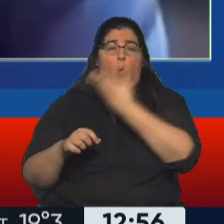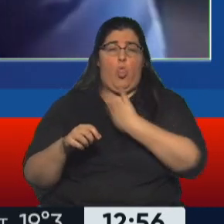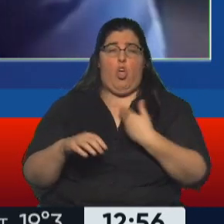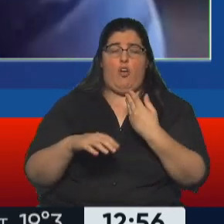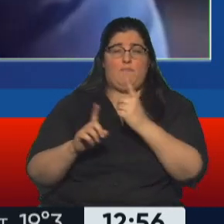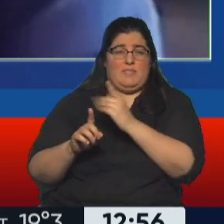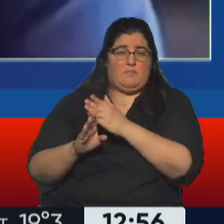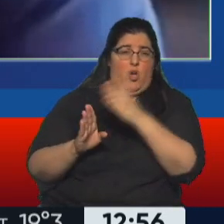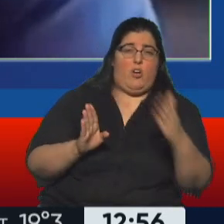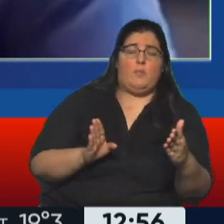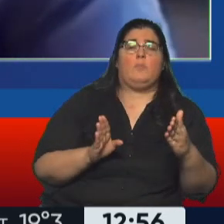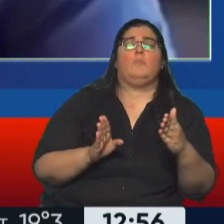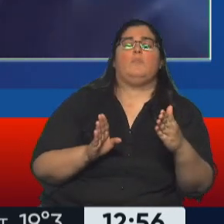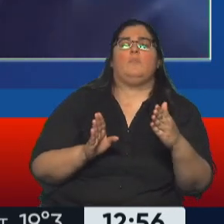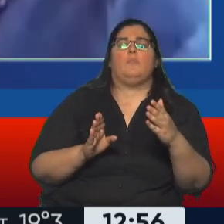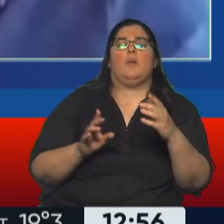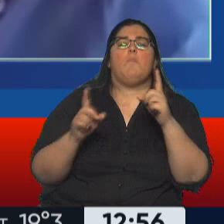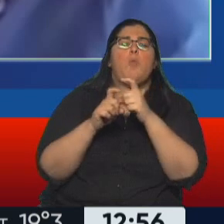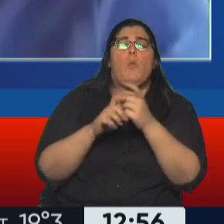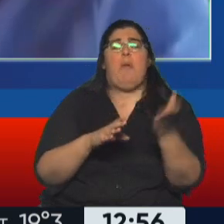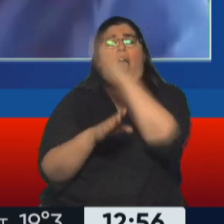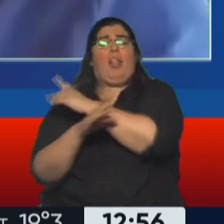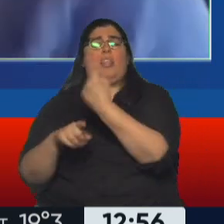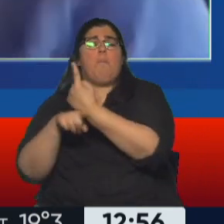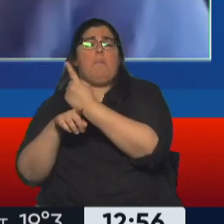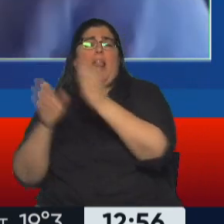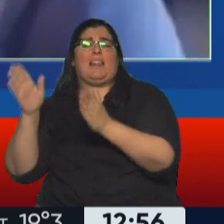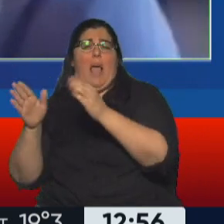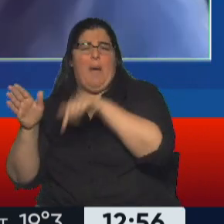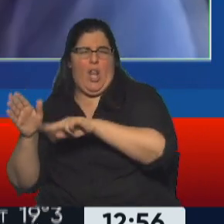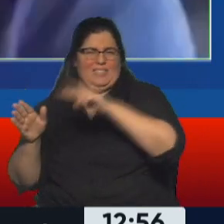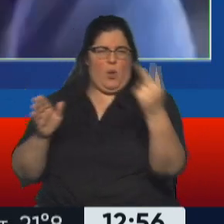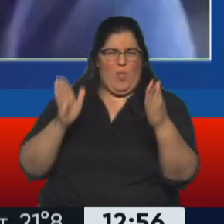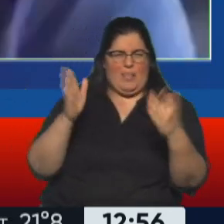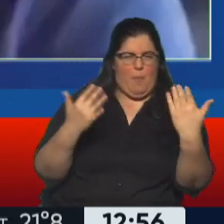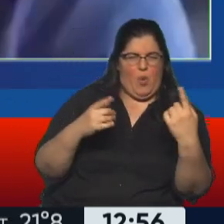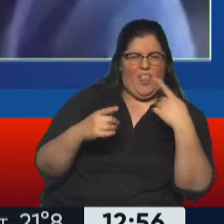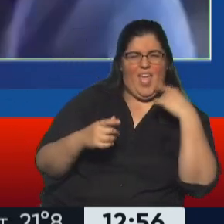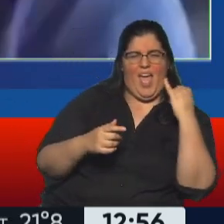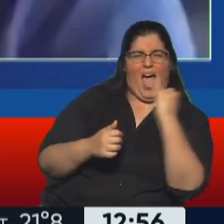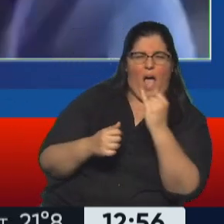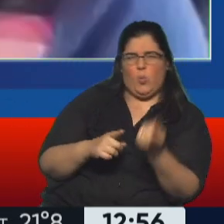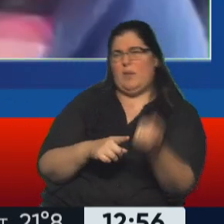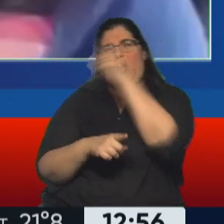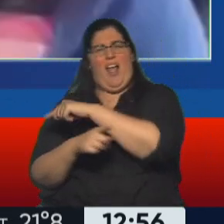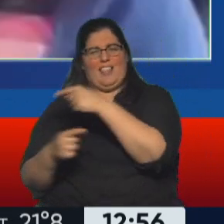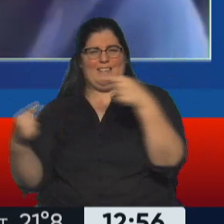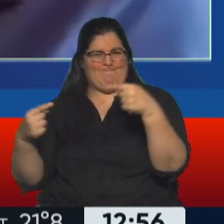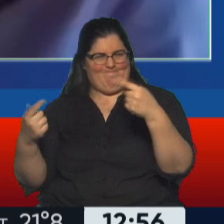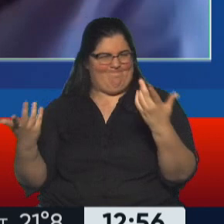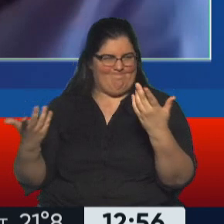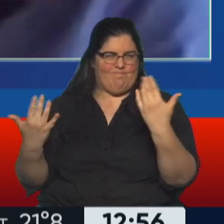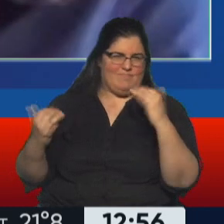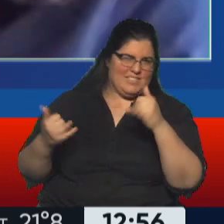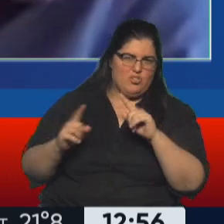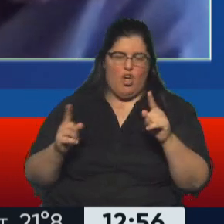algo que ocurrió durante su primer mandato. Y eso es una discusión más técnica, por decirlo de esa manera. Pero la verdad es que yo